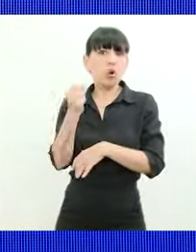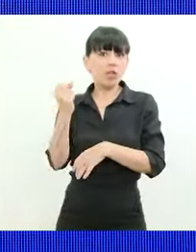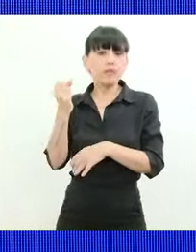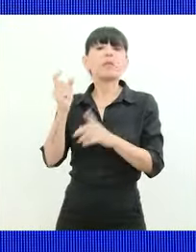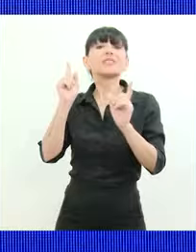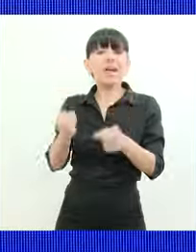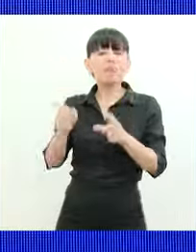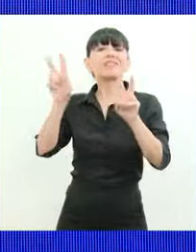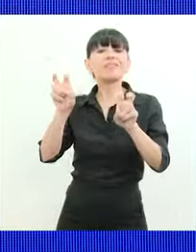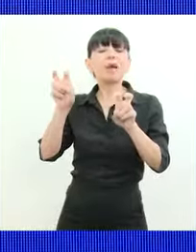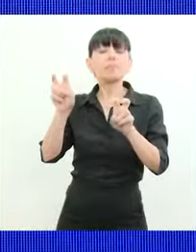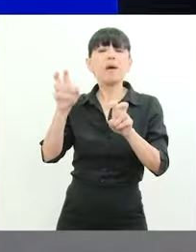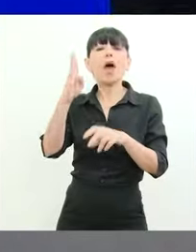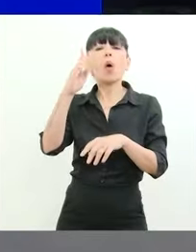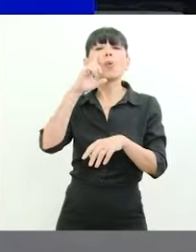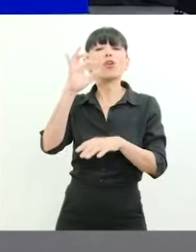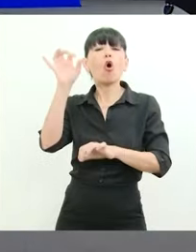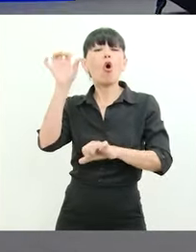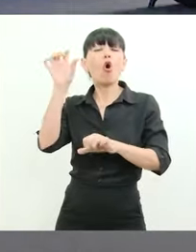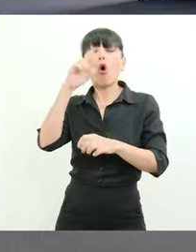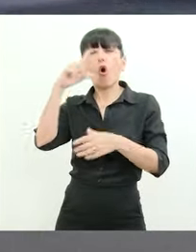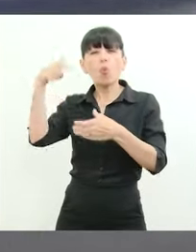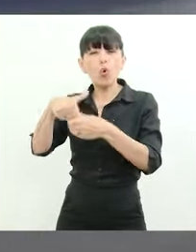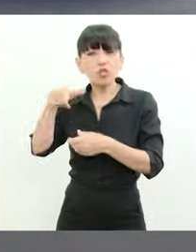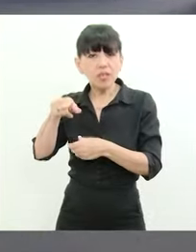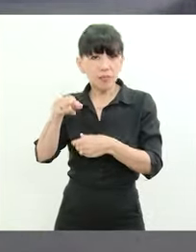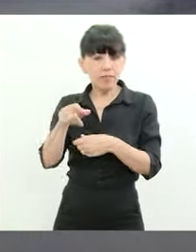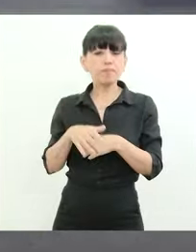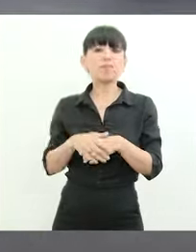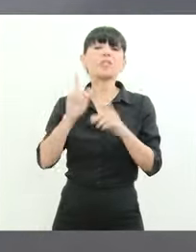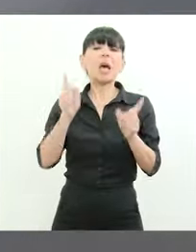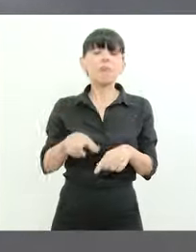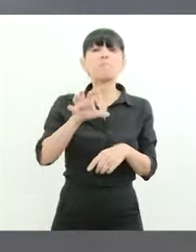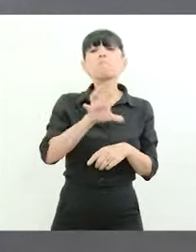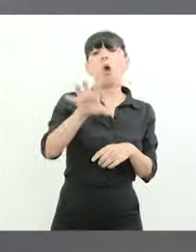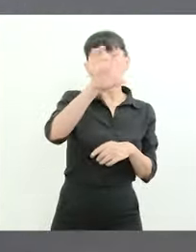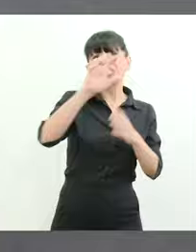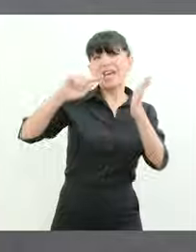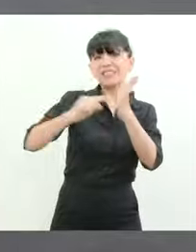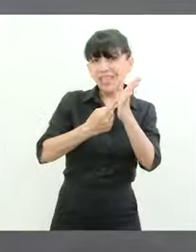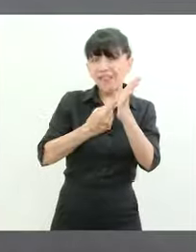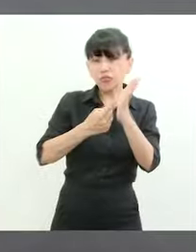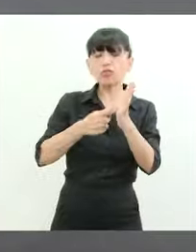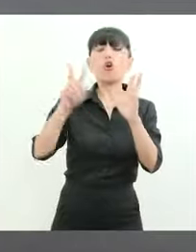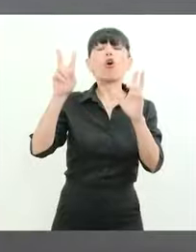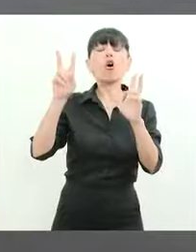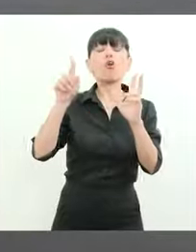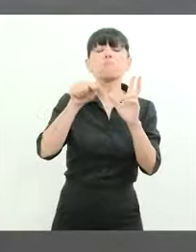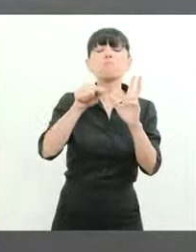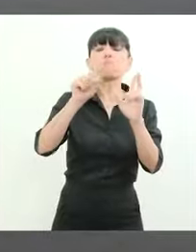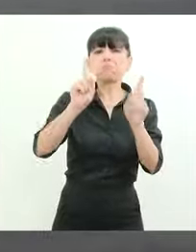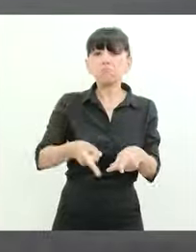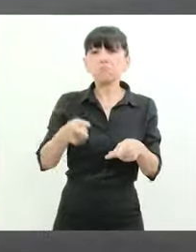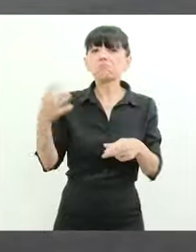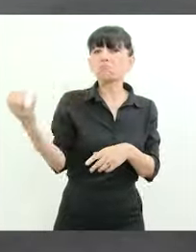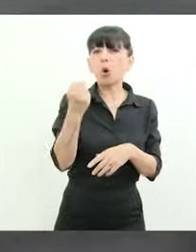biocombustibles, no solamente para la caña de azúcar. En el centro del país, en todas las provincias maiceras, también es importante el aumento del